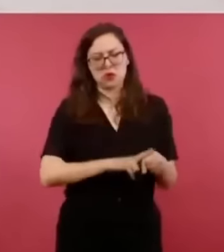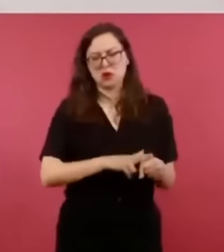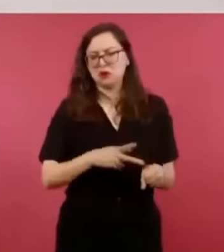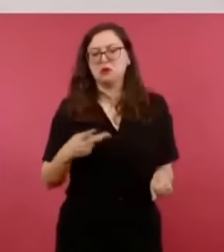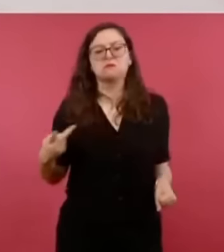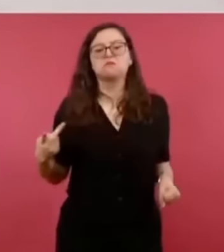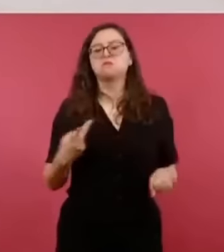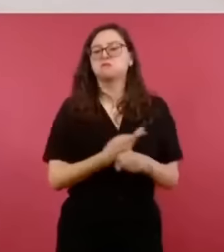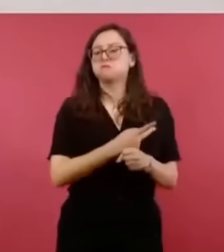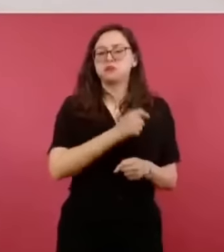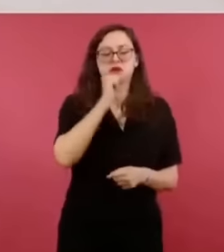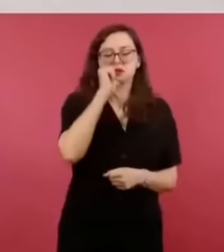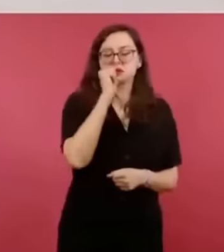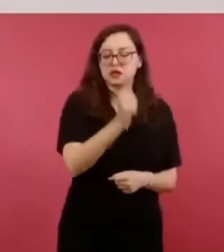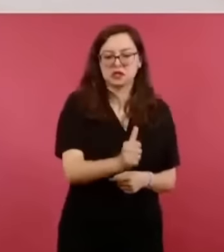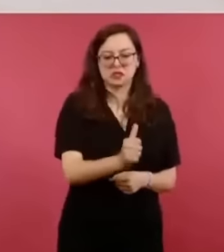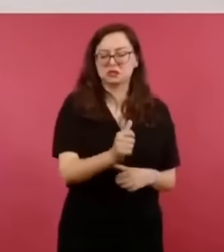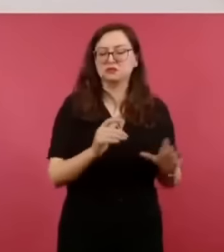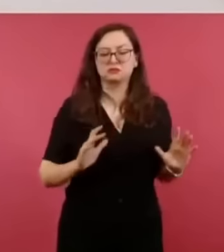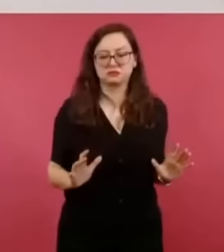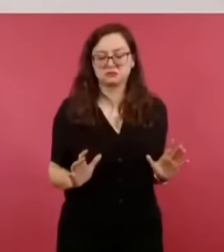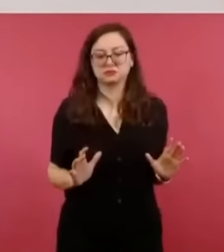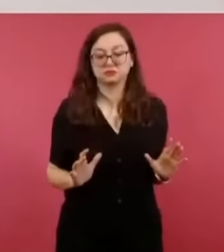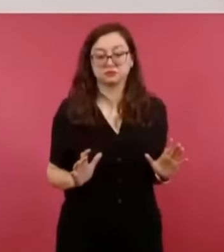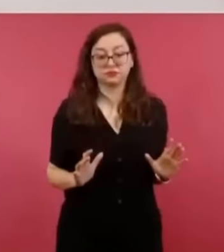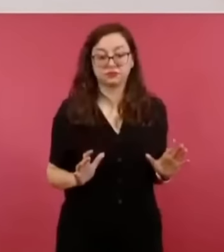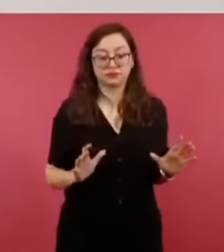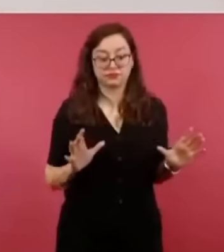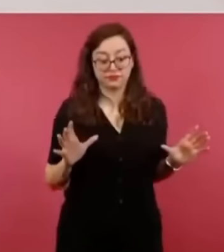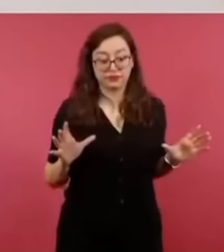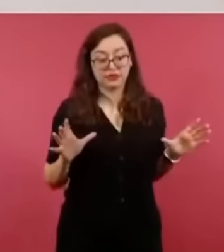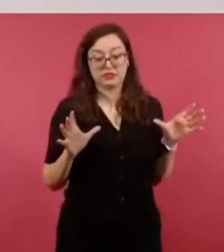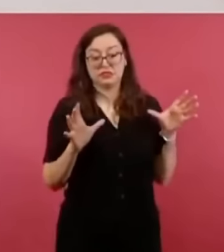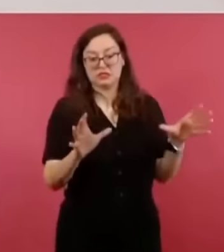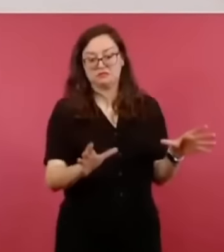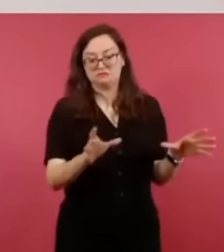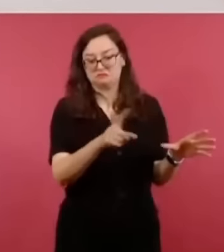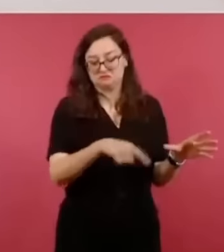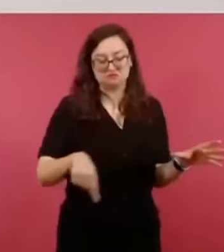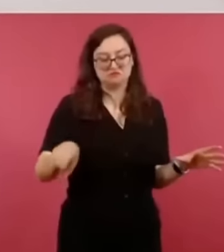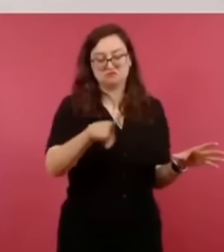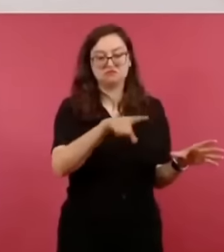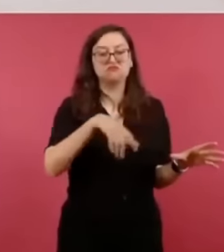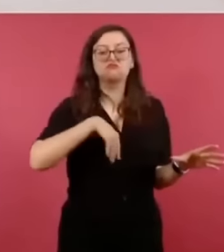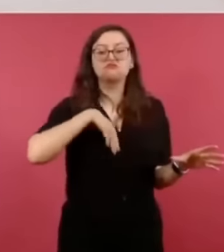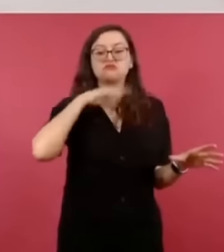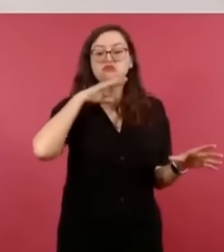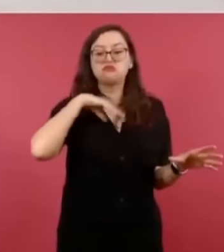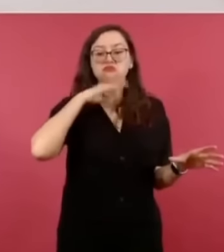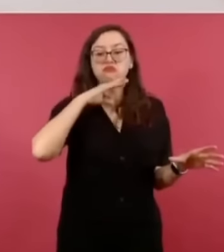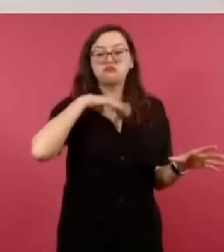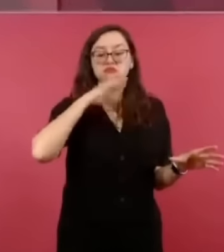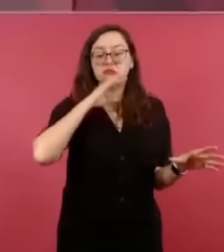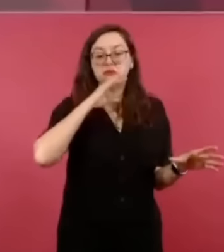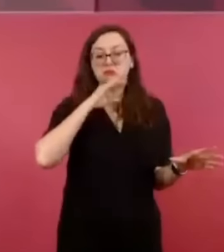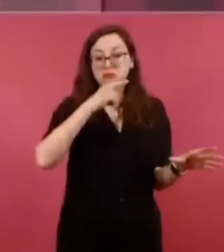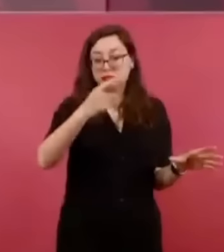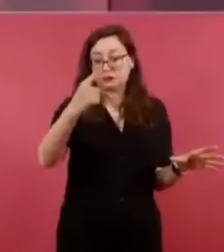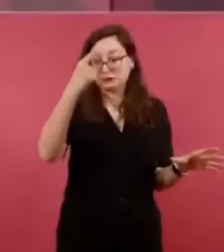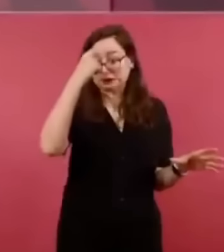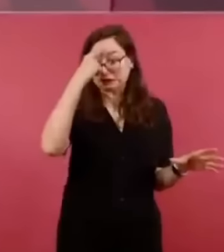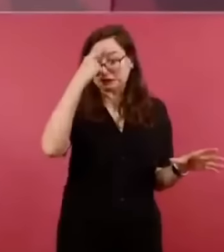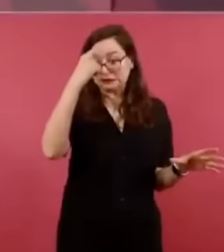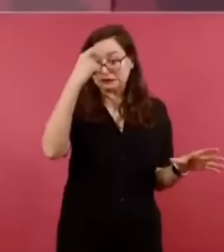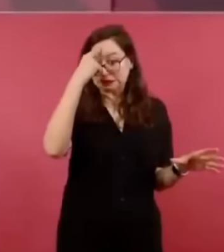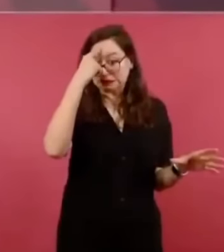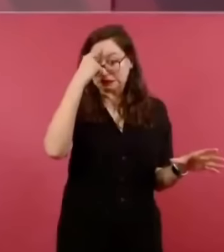doctrina es la hipocresía. Pero hay una especie de enajenación al sostener